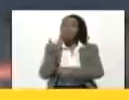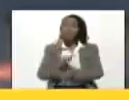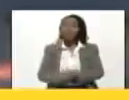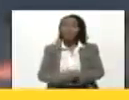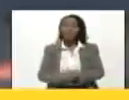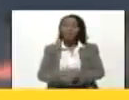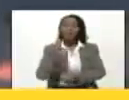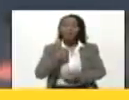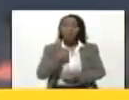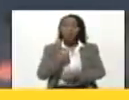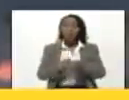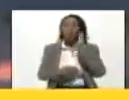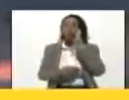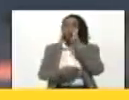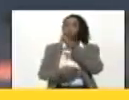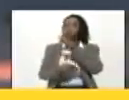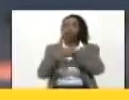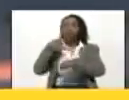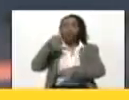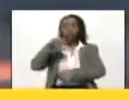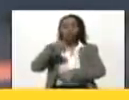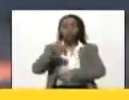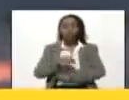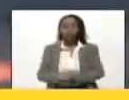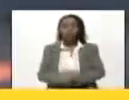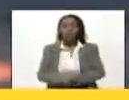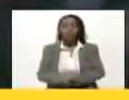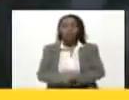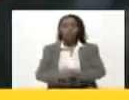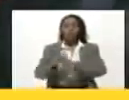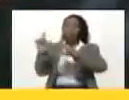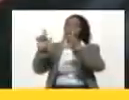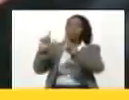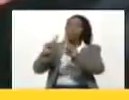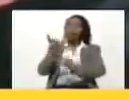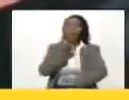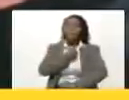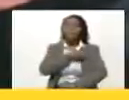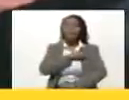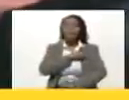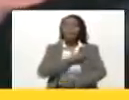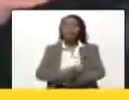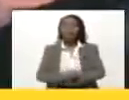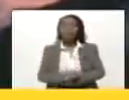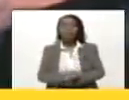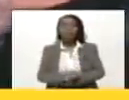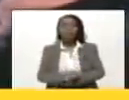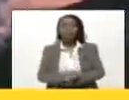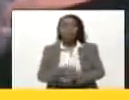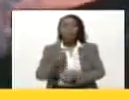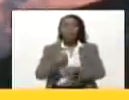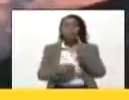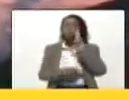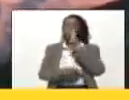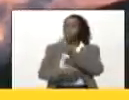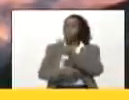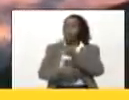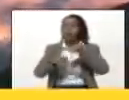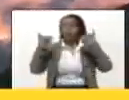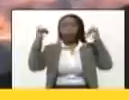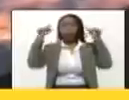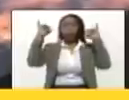Yo estuve viendo hoy, por la televisión española, estuve viendo las